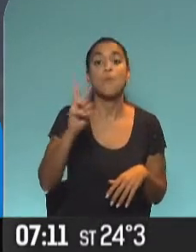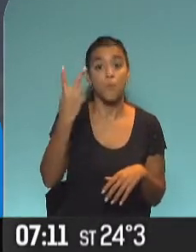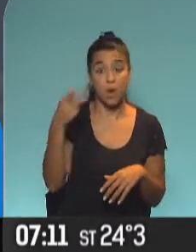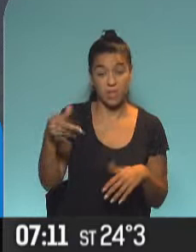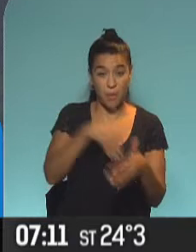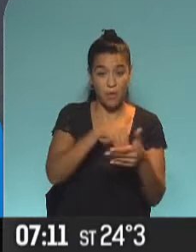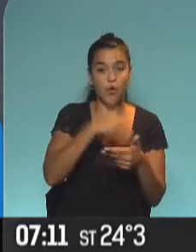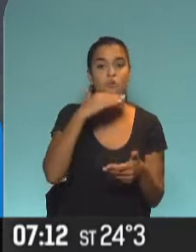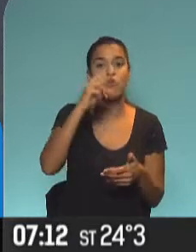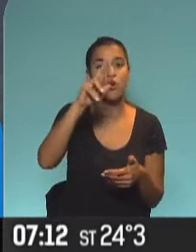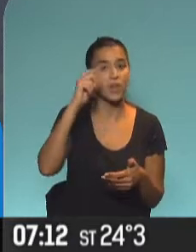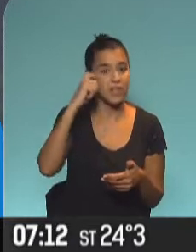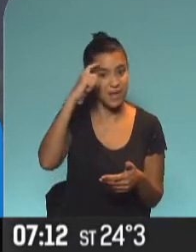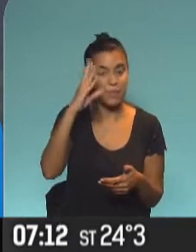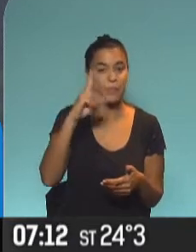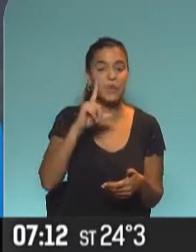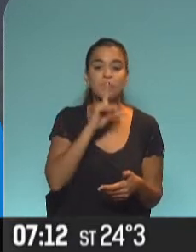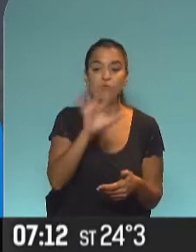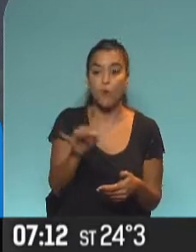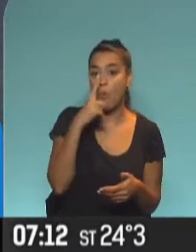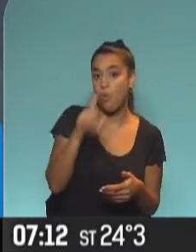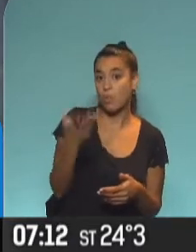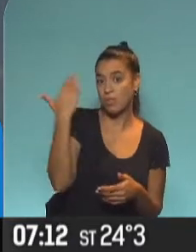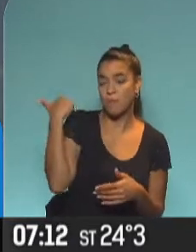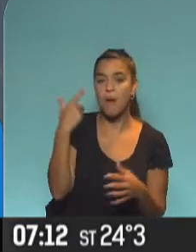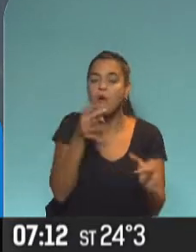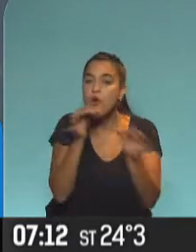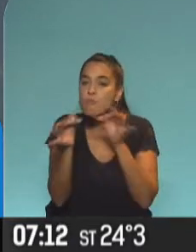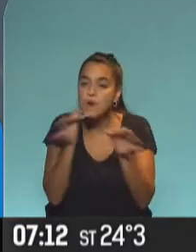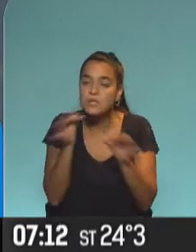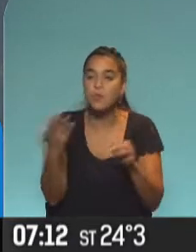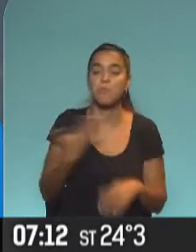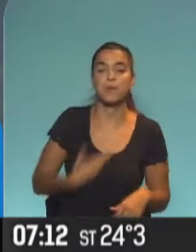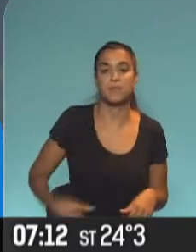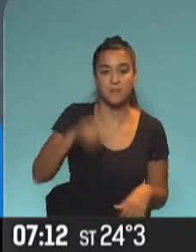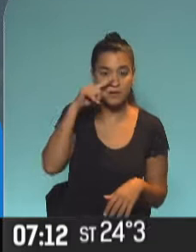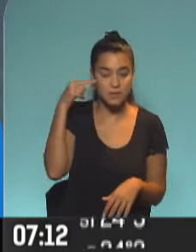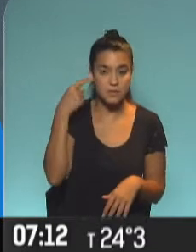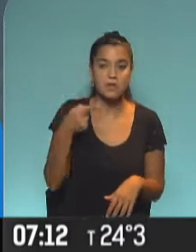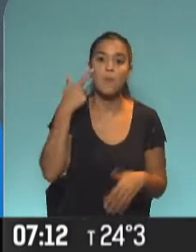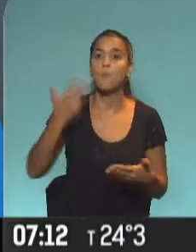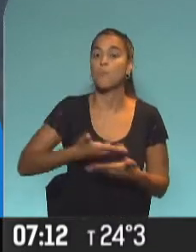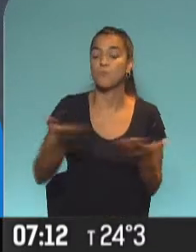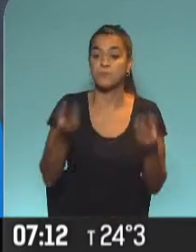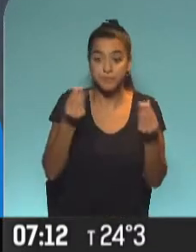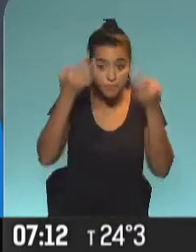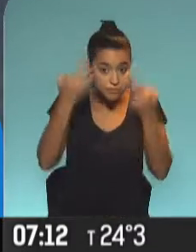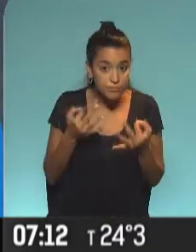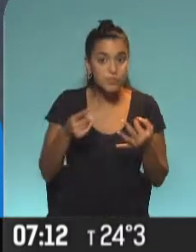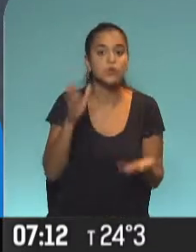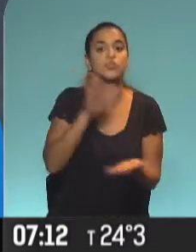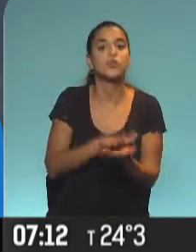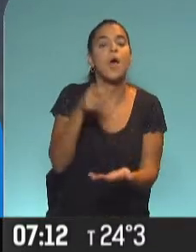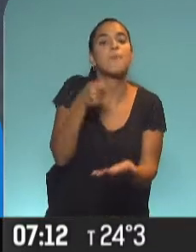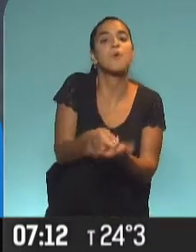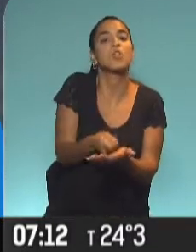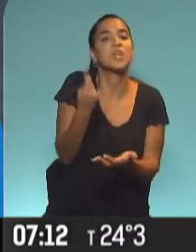banquero Jorge Brito, se dio a conocer la última conversación que tuvo con el presidente Alberto Fernández. Y fue precisamente el aporte